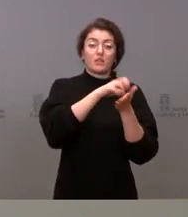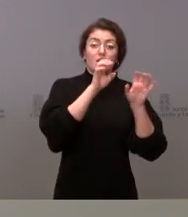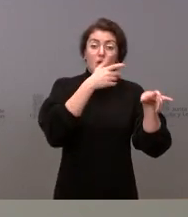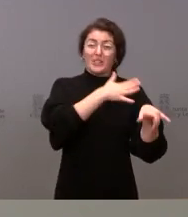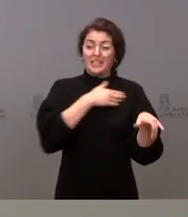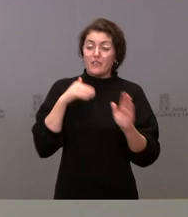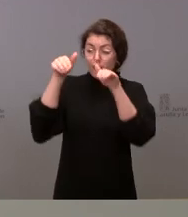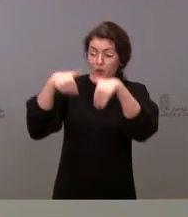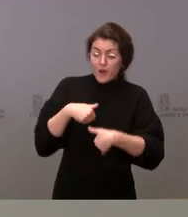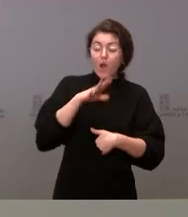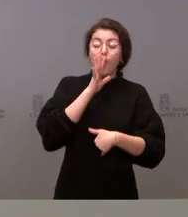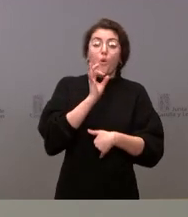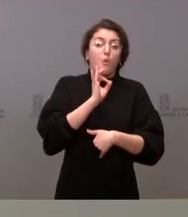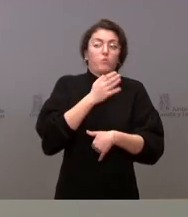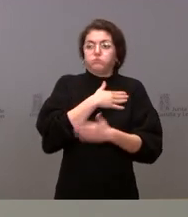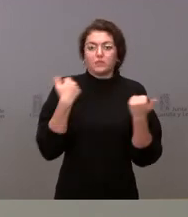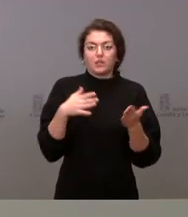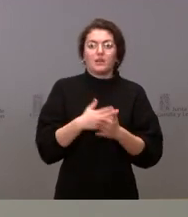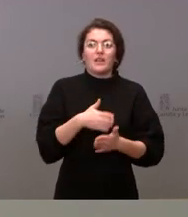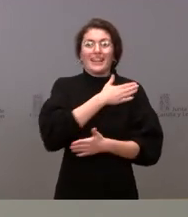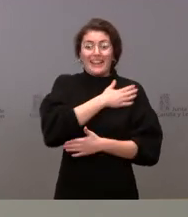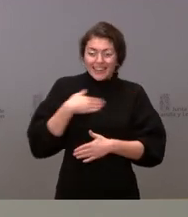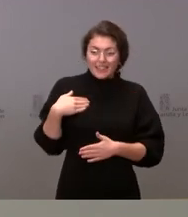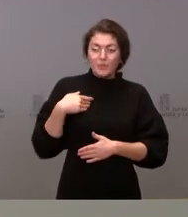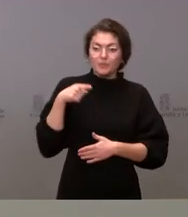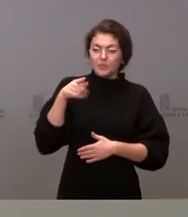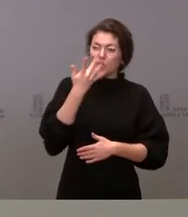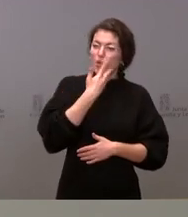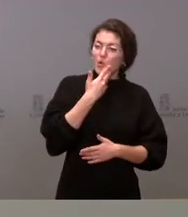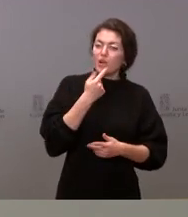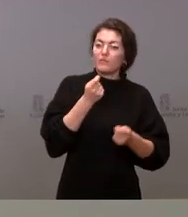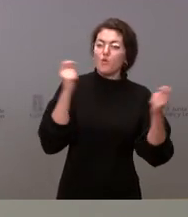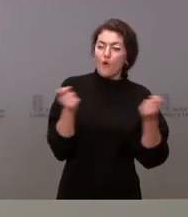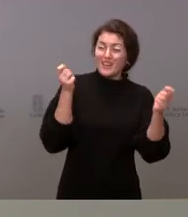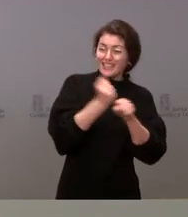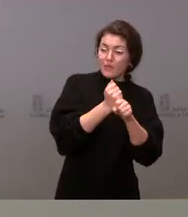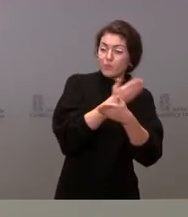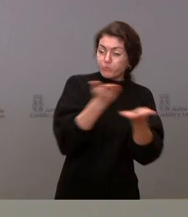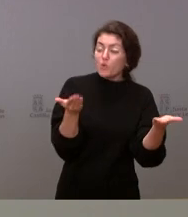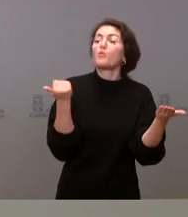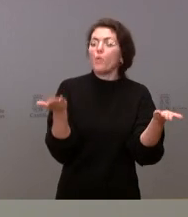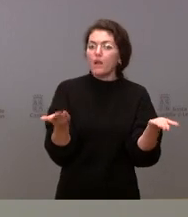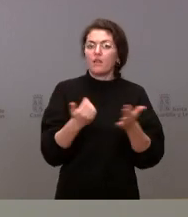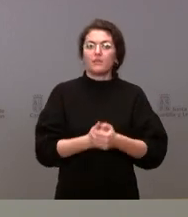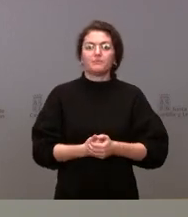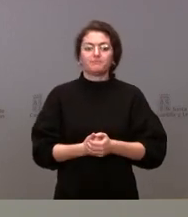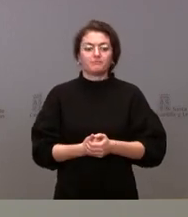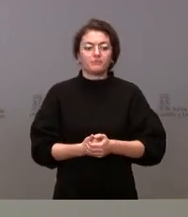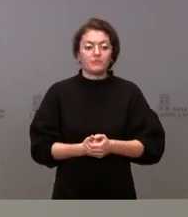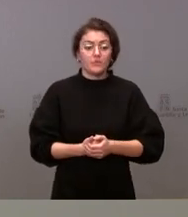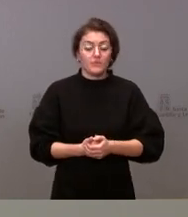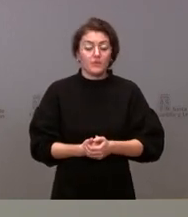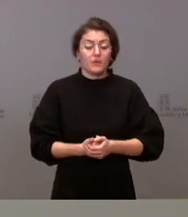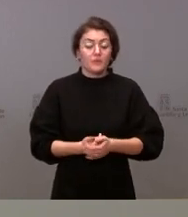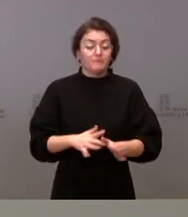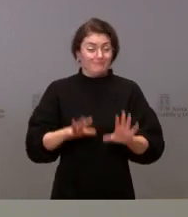queremos que conozcan cuáles son nuestras ofertas de trabajo pero evidentemente no estamos desde luego